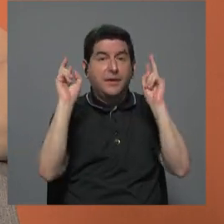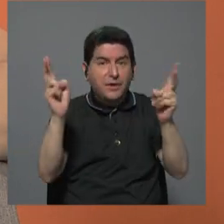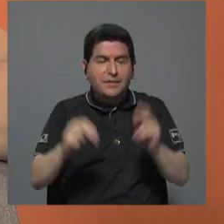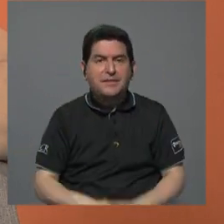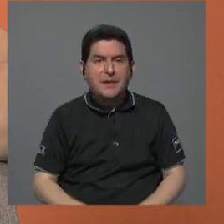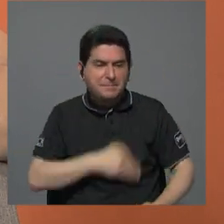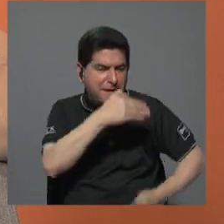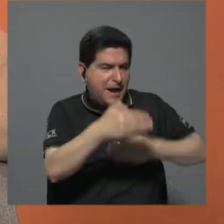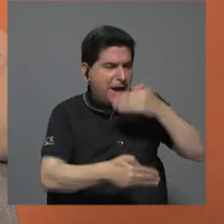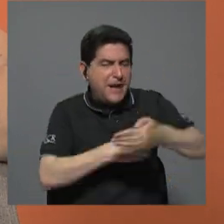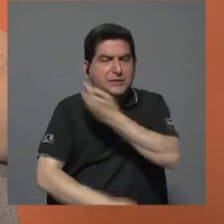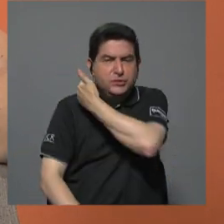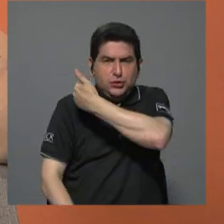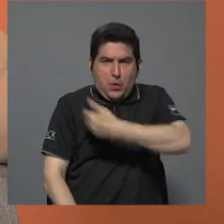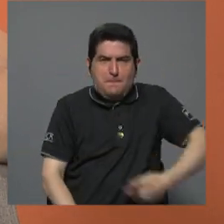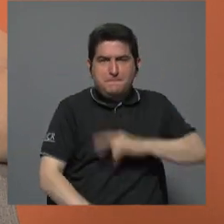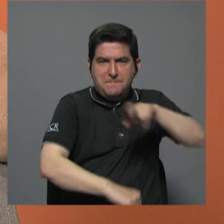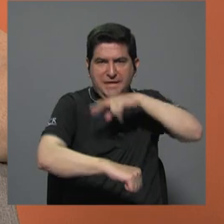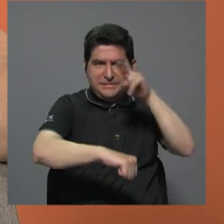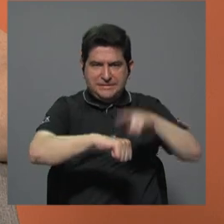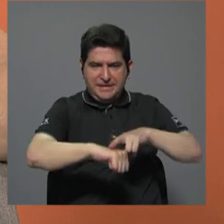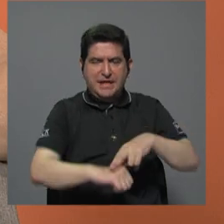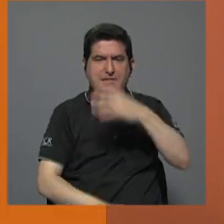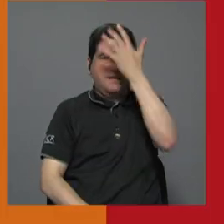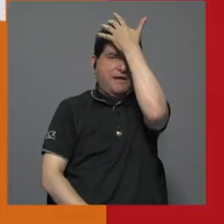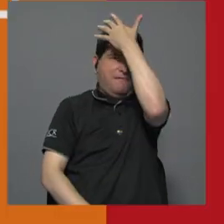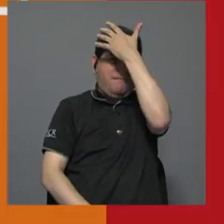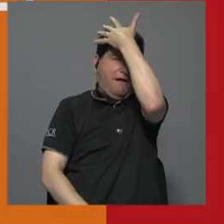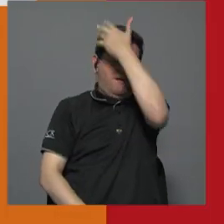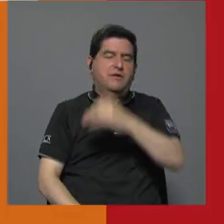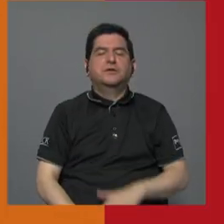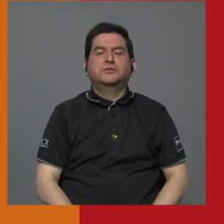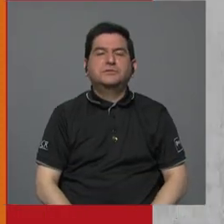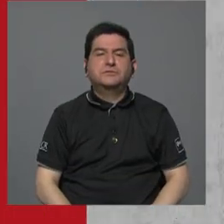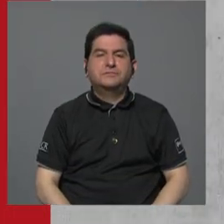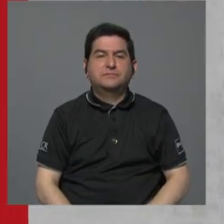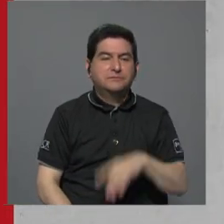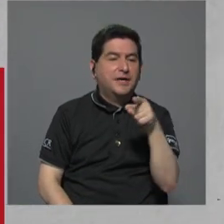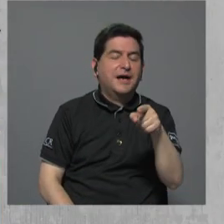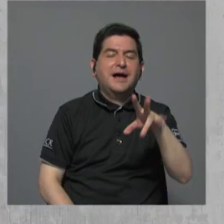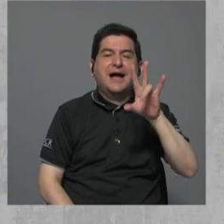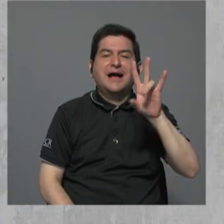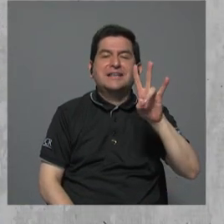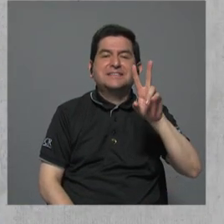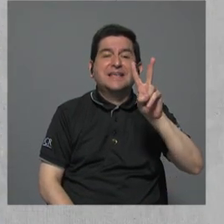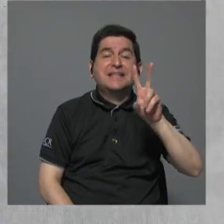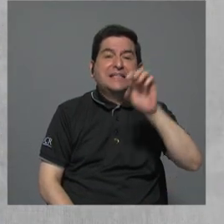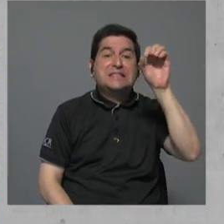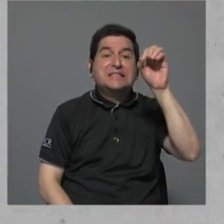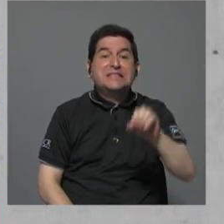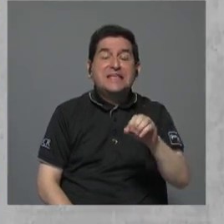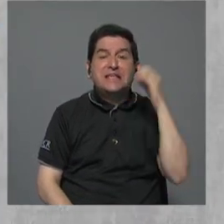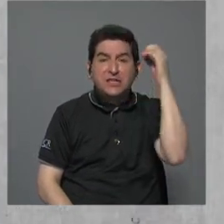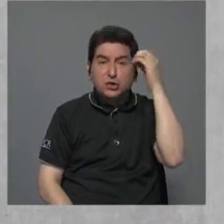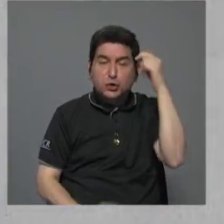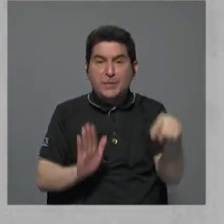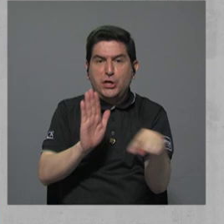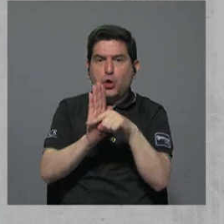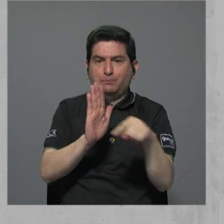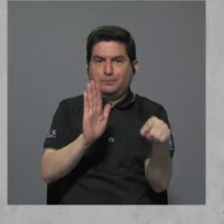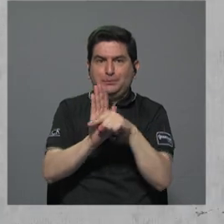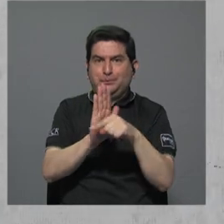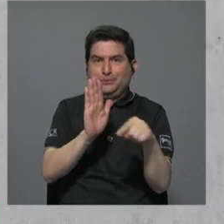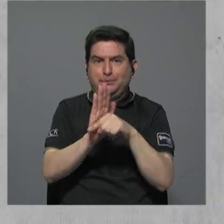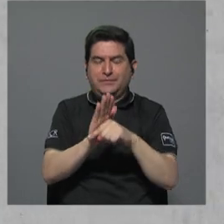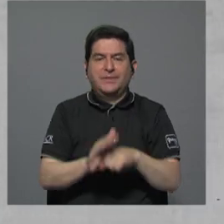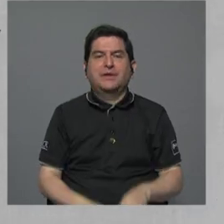de la gestión del presidente de la República, Carlos Alvarado, y es que tenemos un 72% de opiniones negativas en